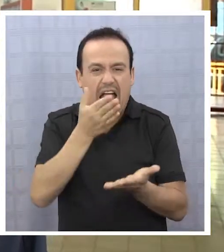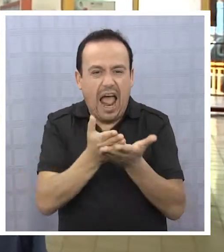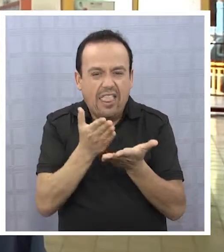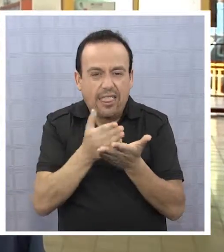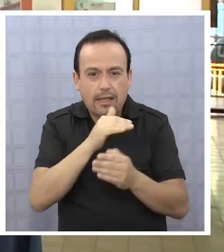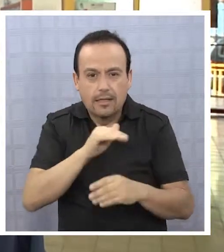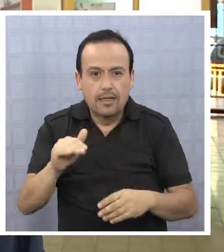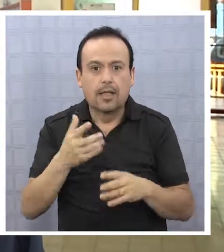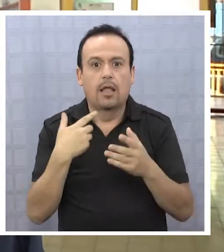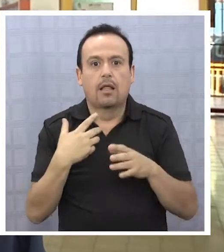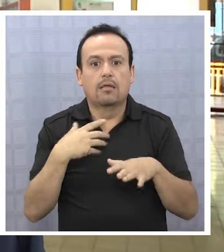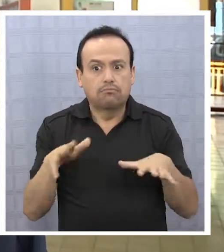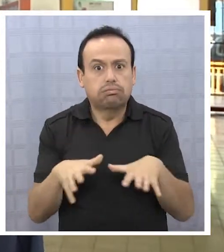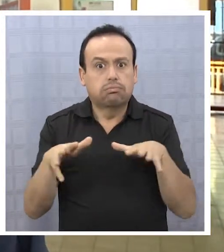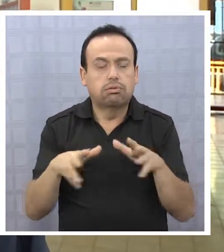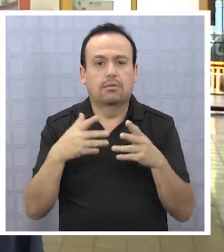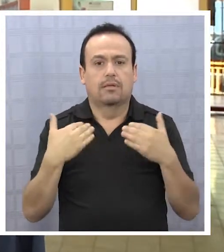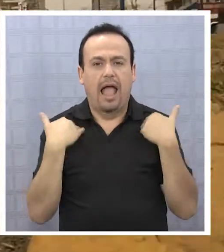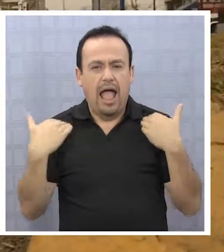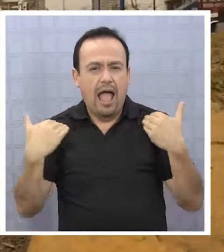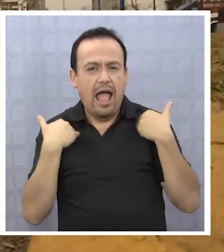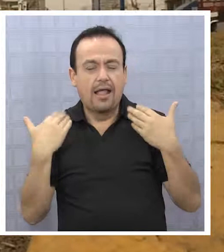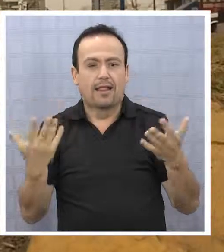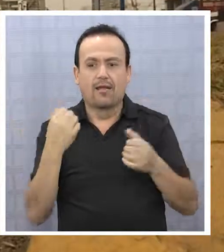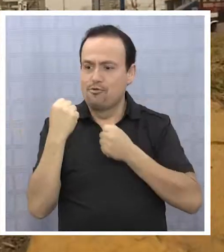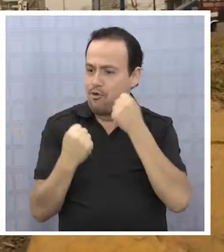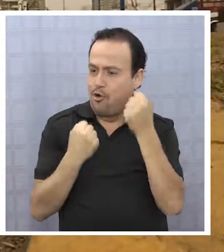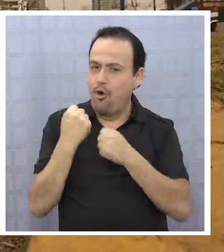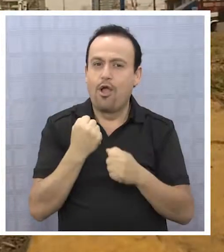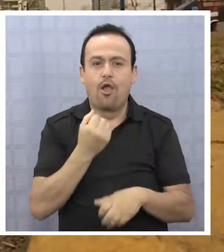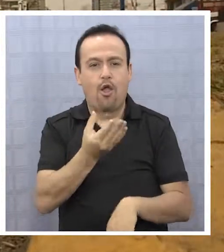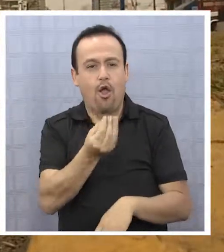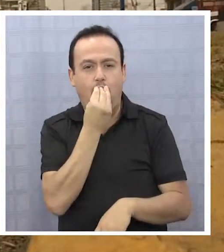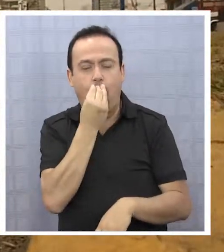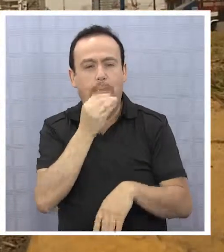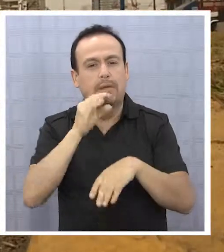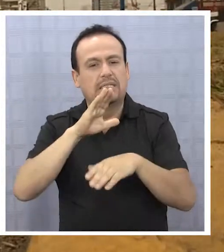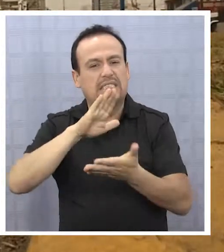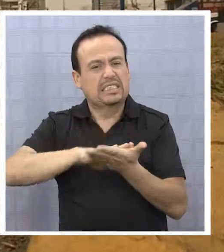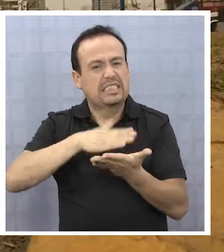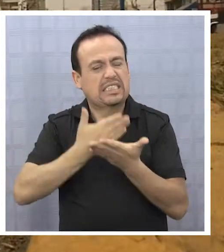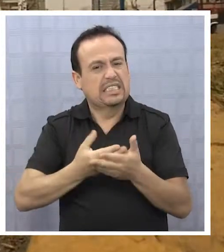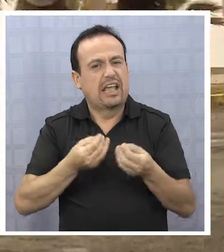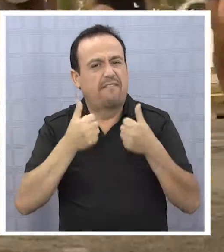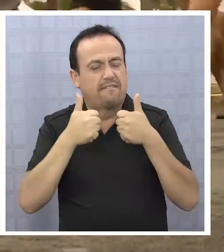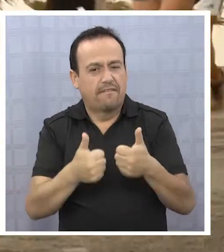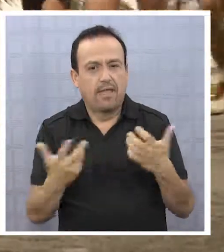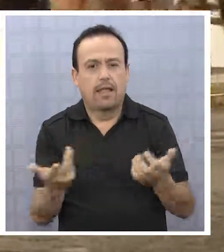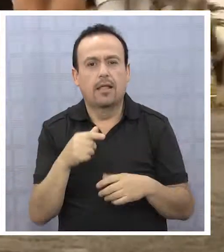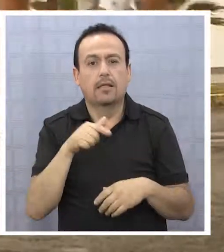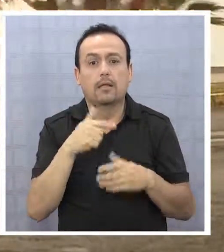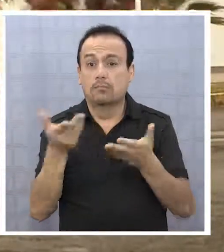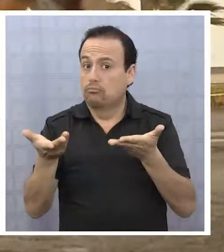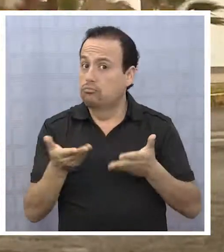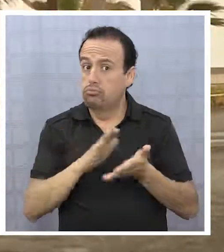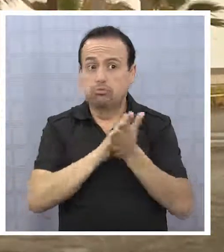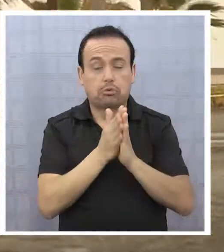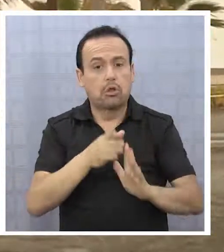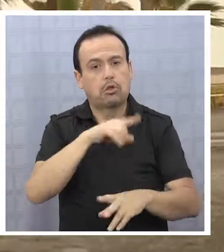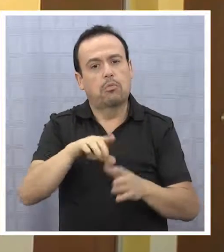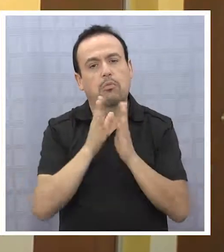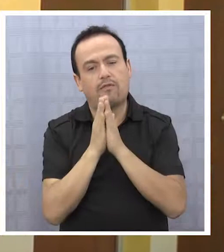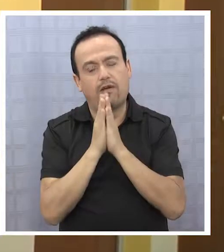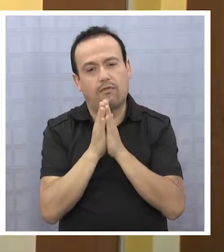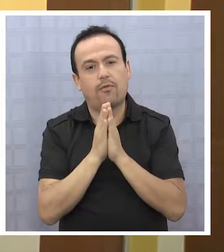infantiles, promovamos la actividad física, promovamos, digamos, la alimentación saludable. Invitamos a la gente, a los automovilistas, que tengan